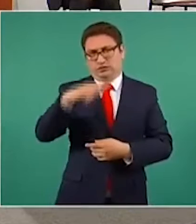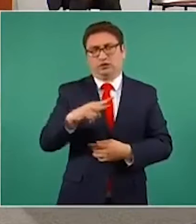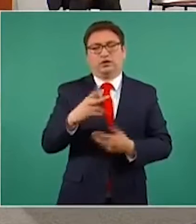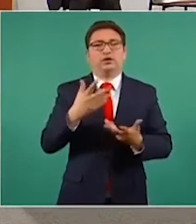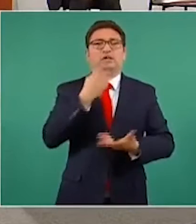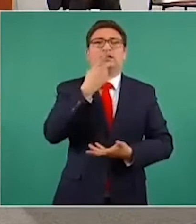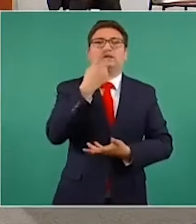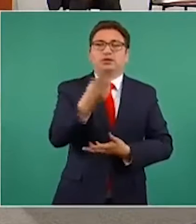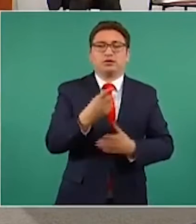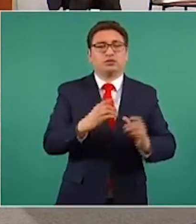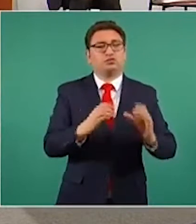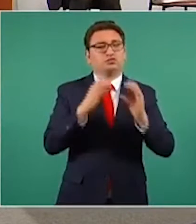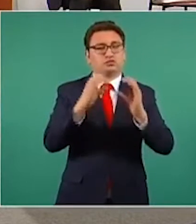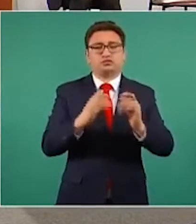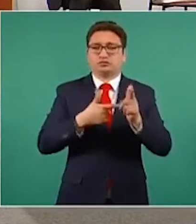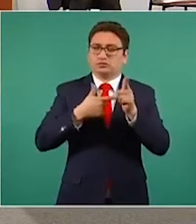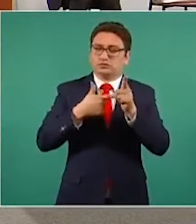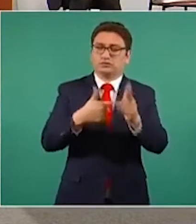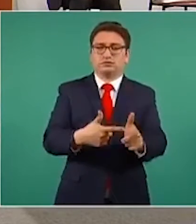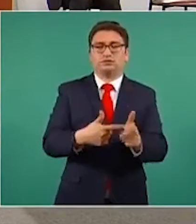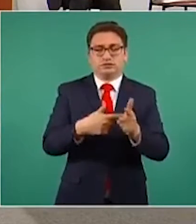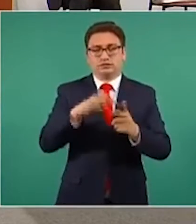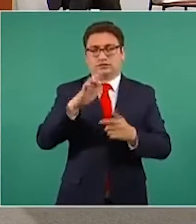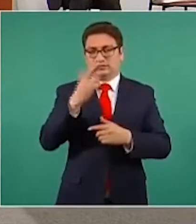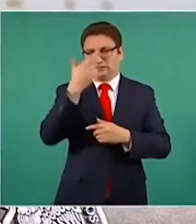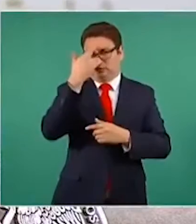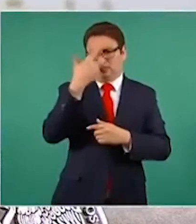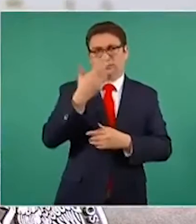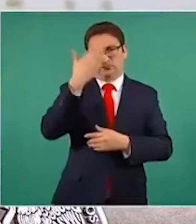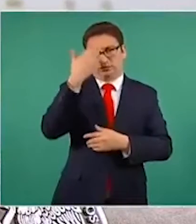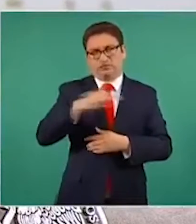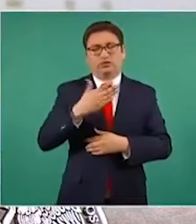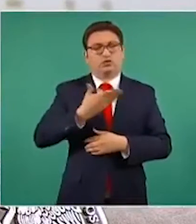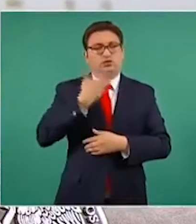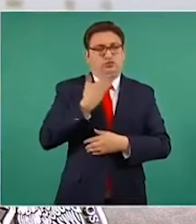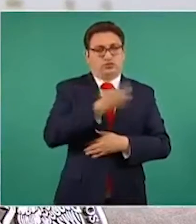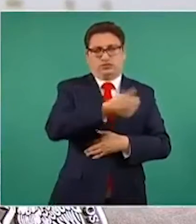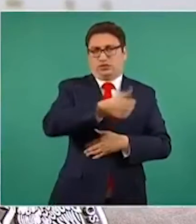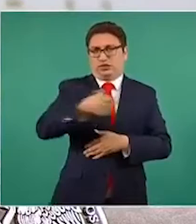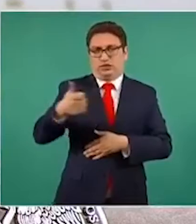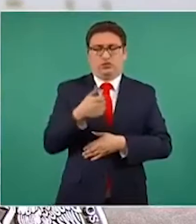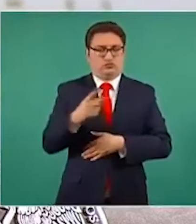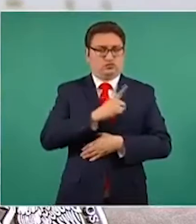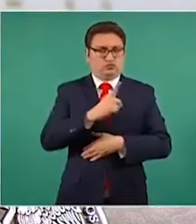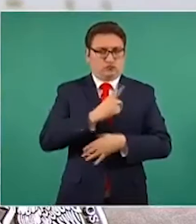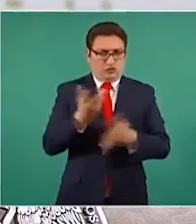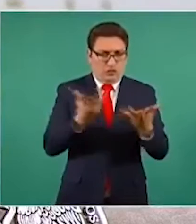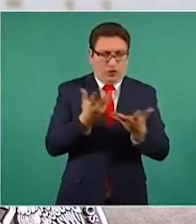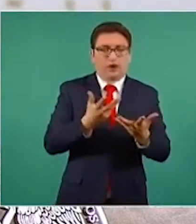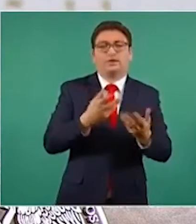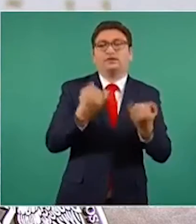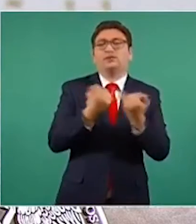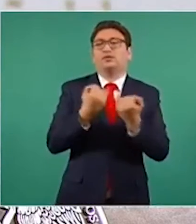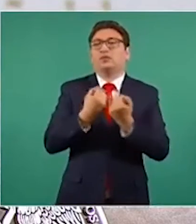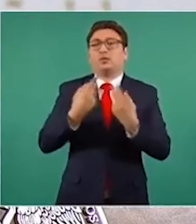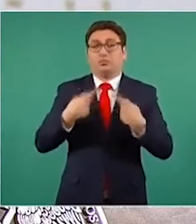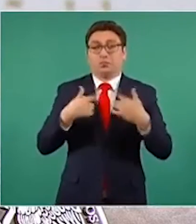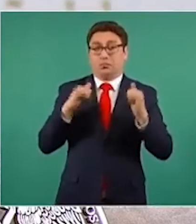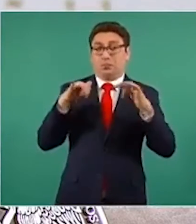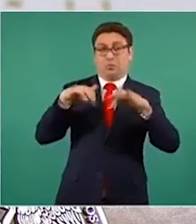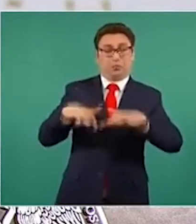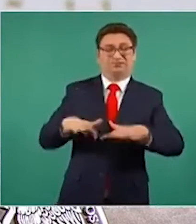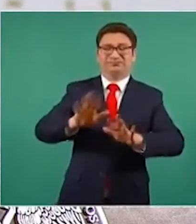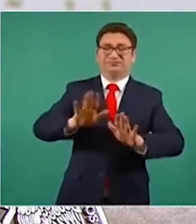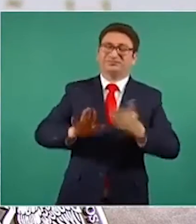observando las medidas de precaución, no solamente las que dependen individualmente de uno mismo, sino evitar congregarse en espacios